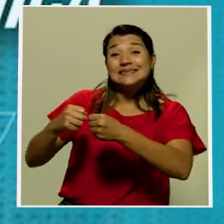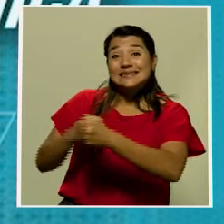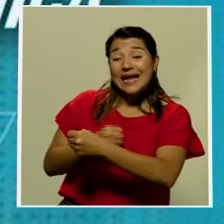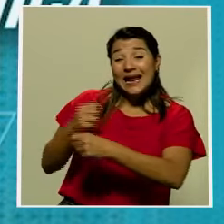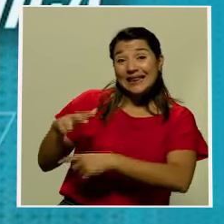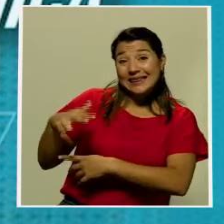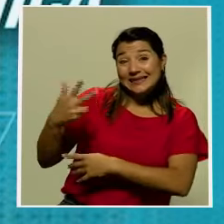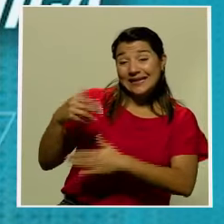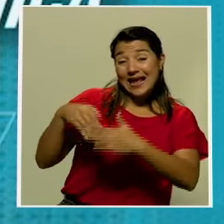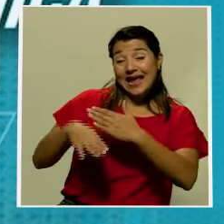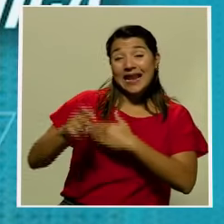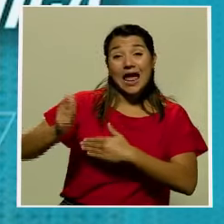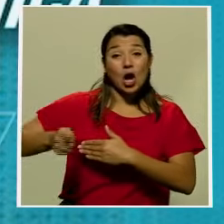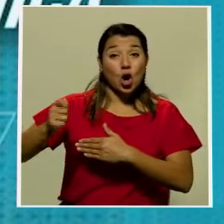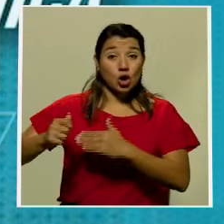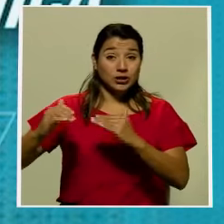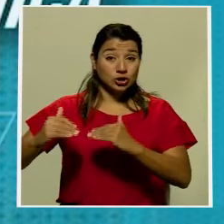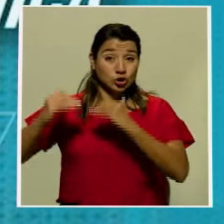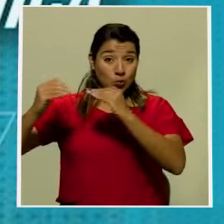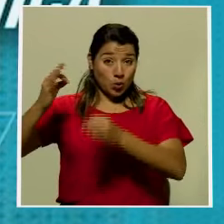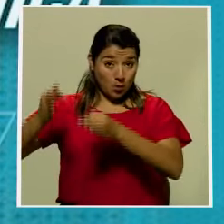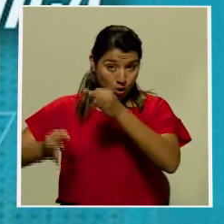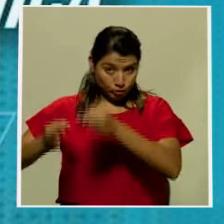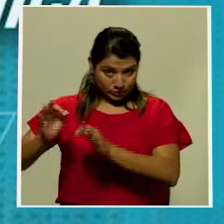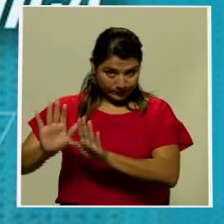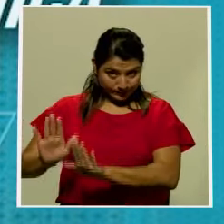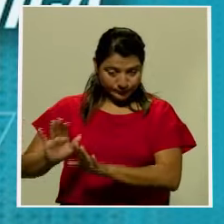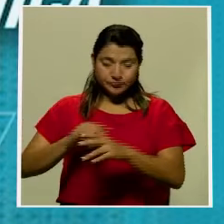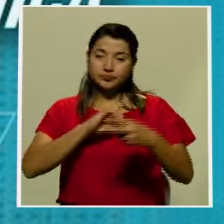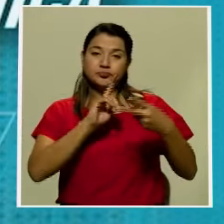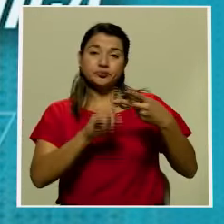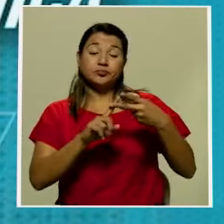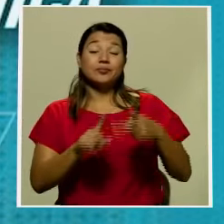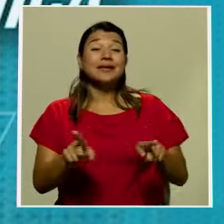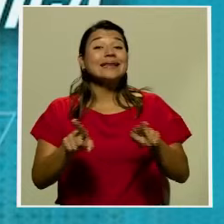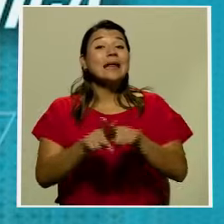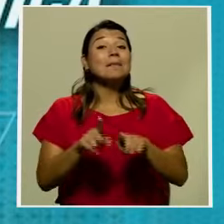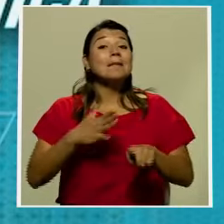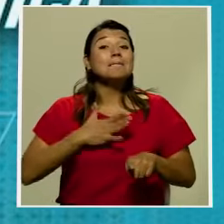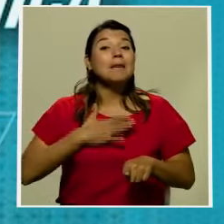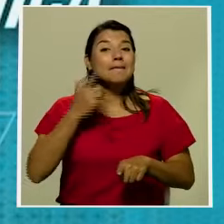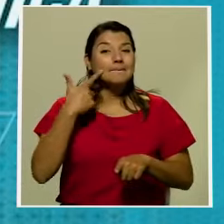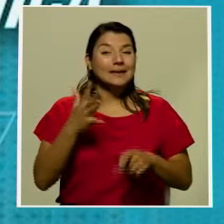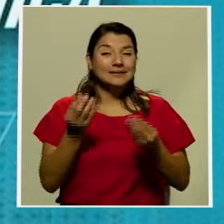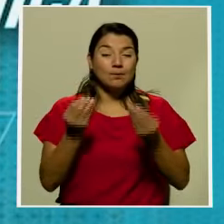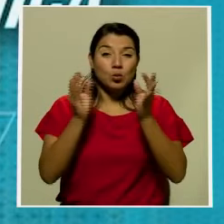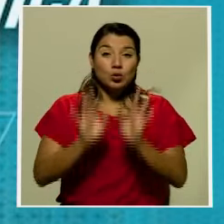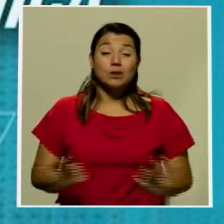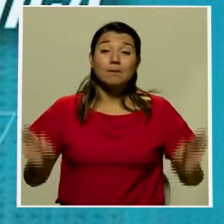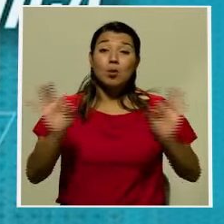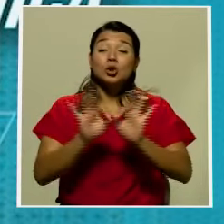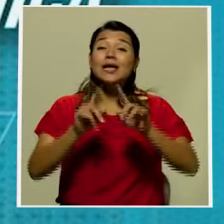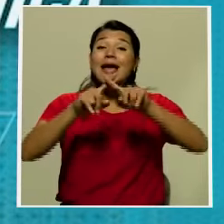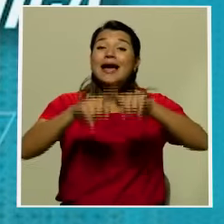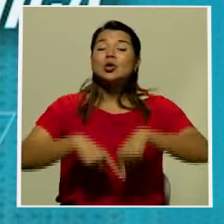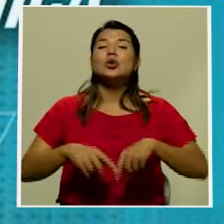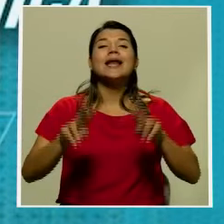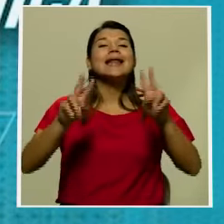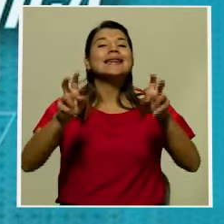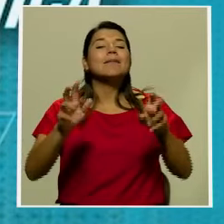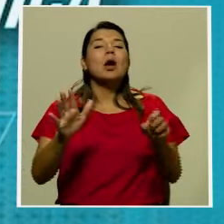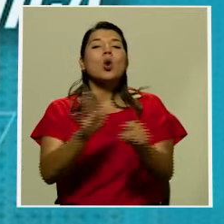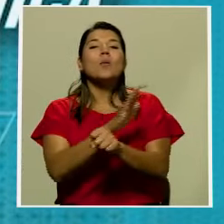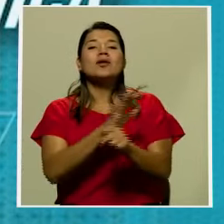donde se puede discutir ese tema eso por un lado por otro lado me parece importante que se haya anulado el tema en su totalidad